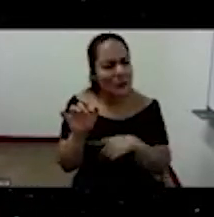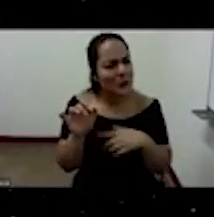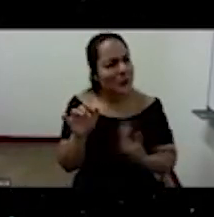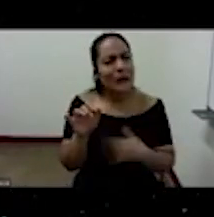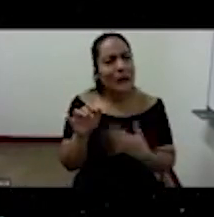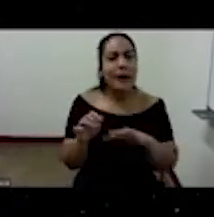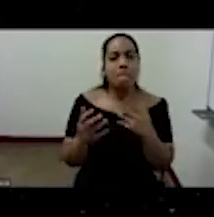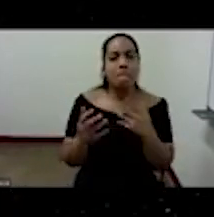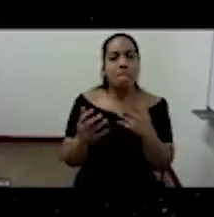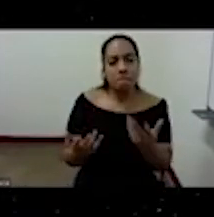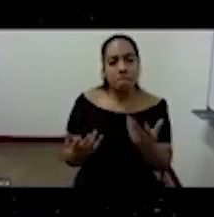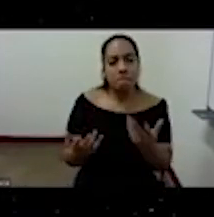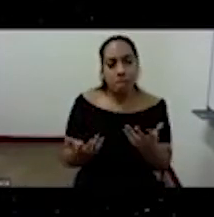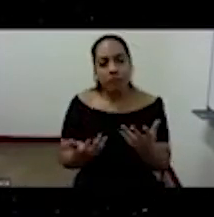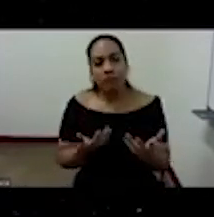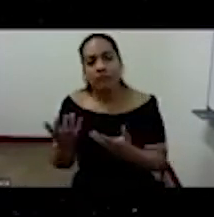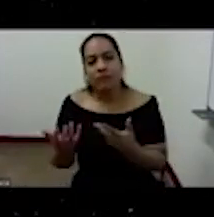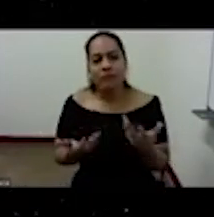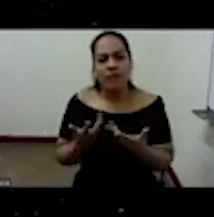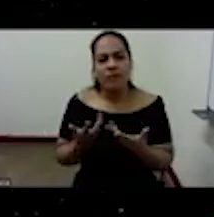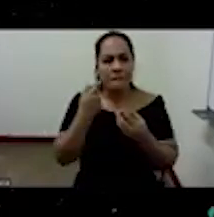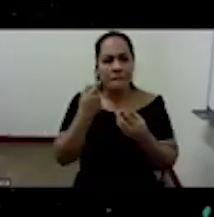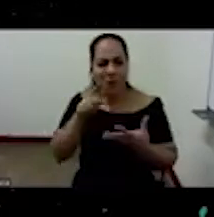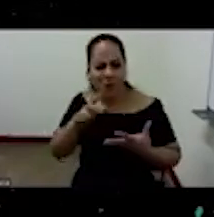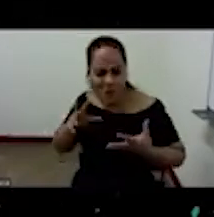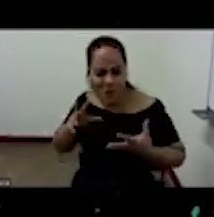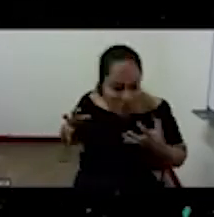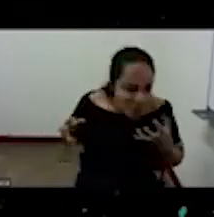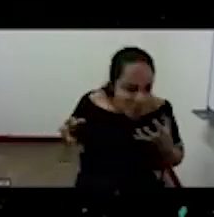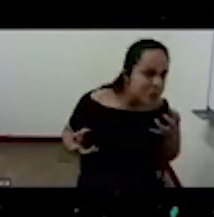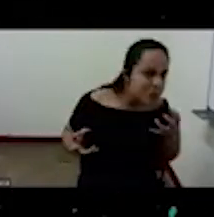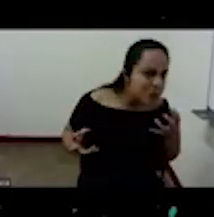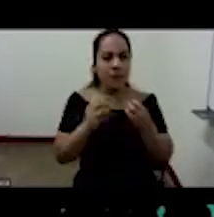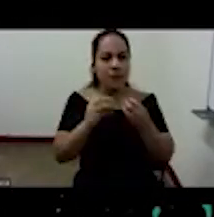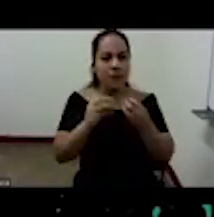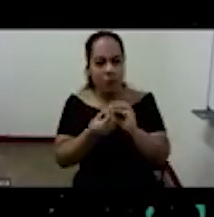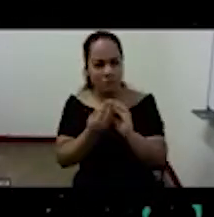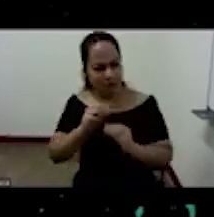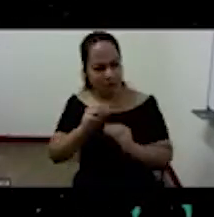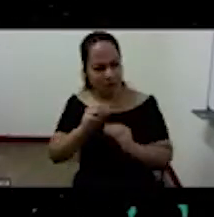agresividad gloriosa